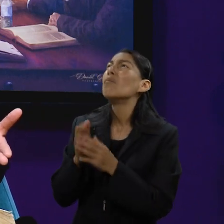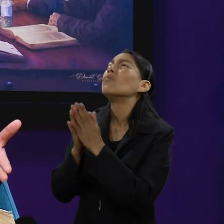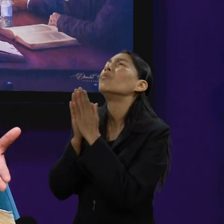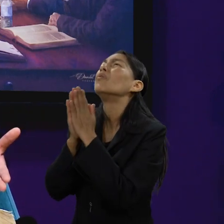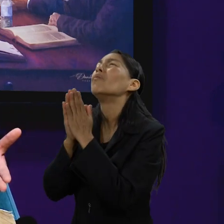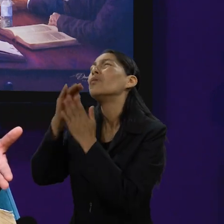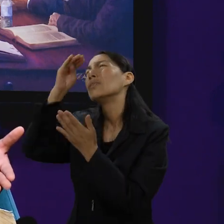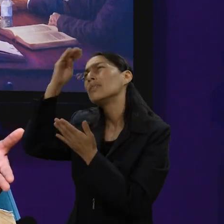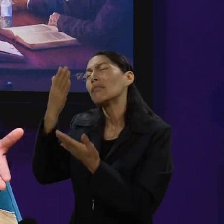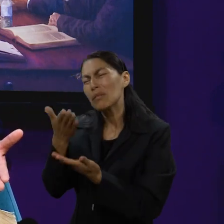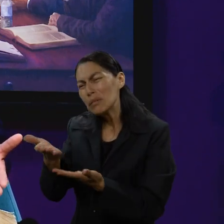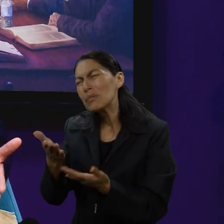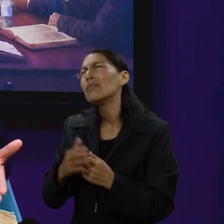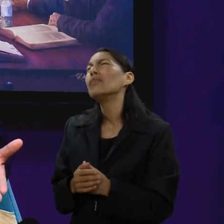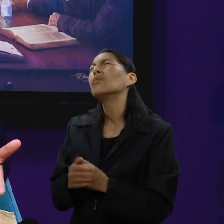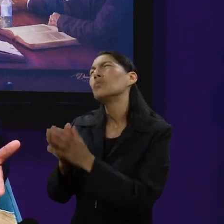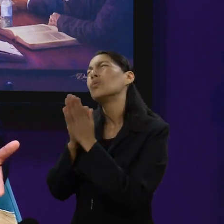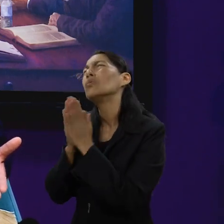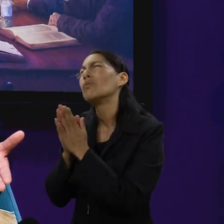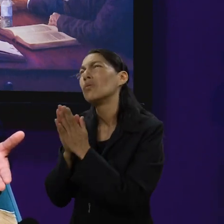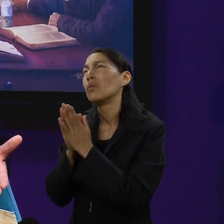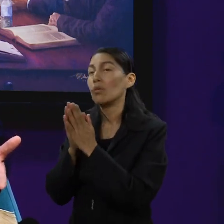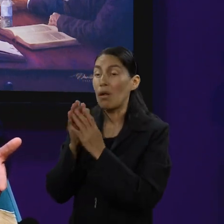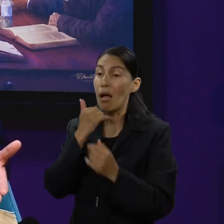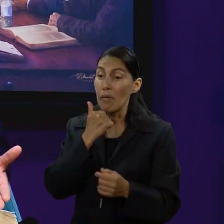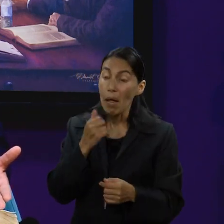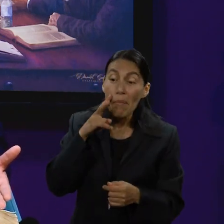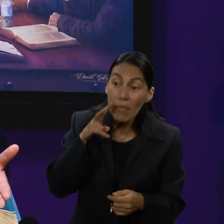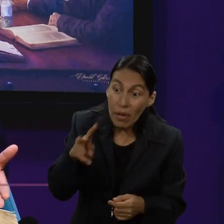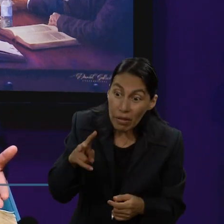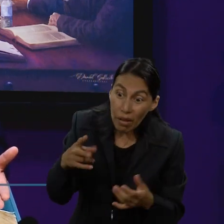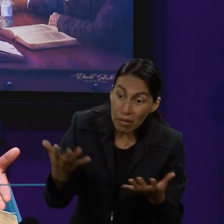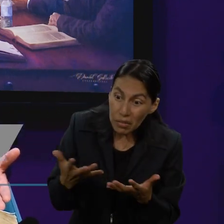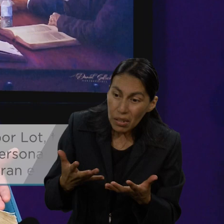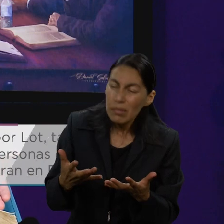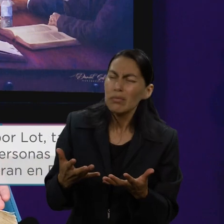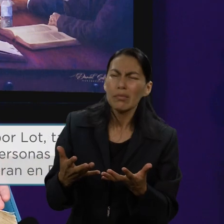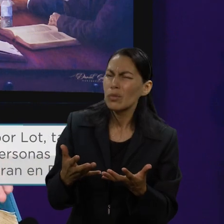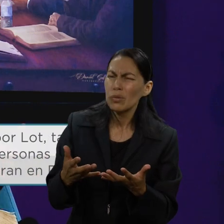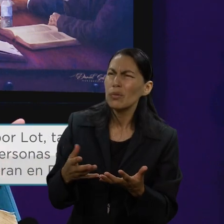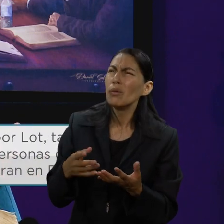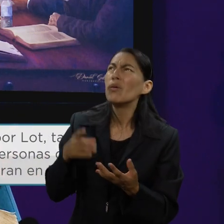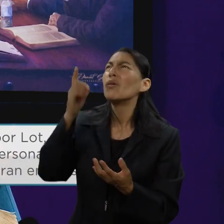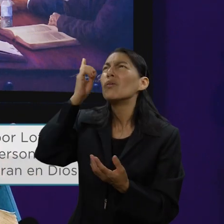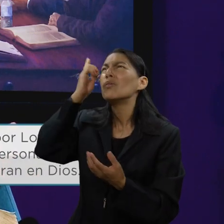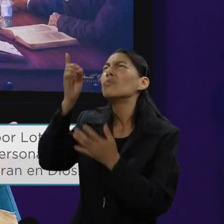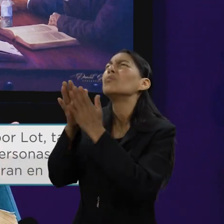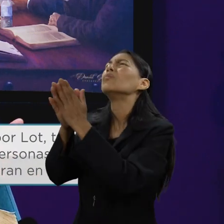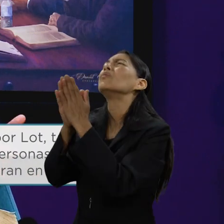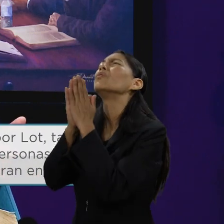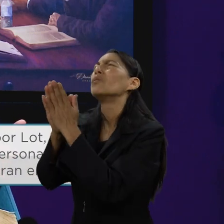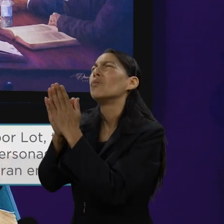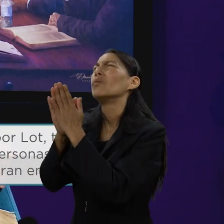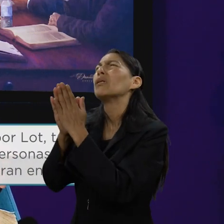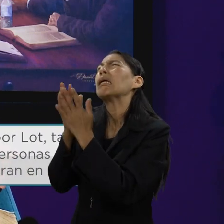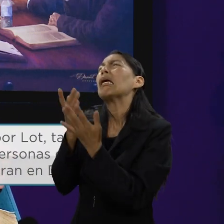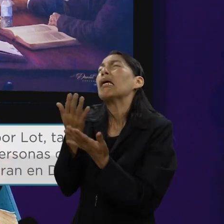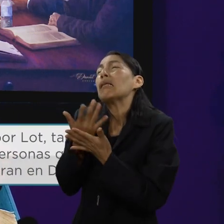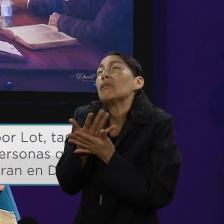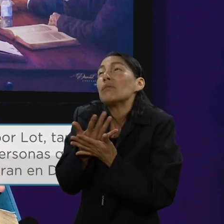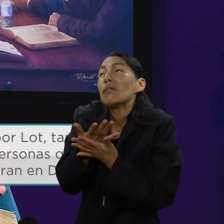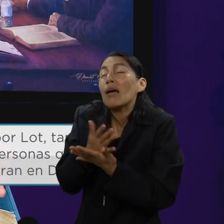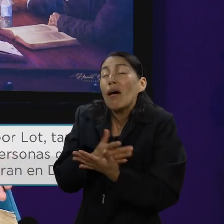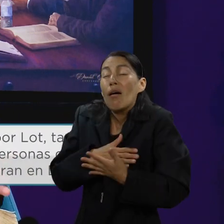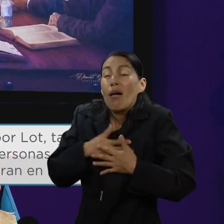solo porque amaba a esos cuantos. No miraba a su corazón, no miraba a su conducta, sino que él esperaba ver a alguien